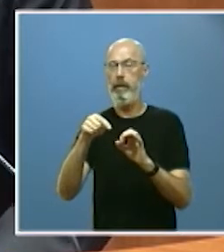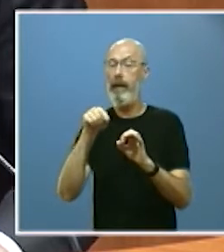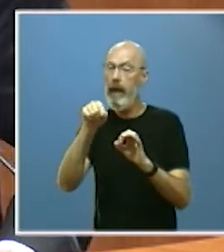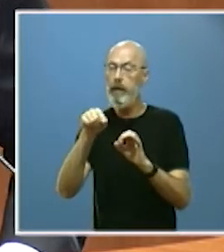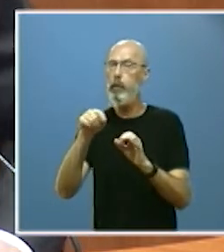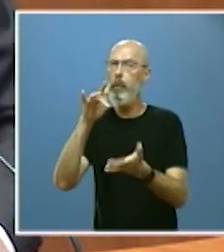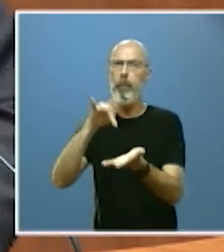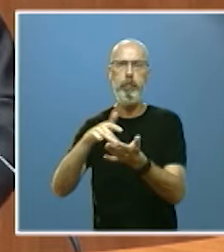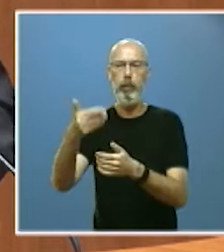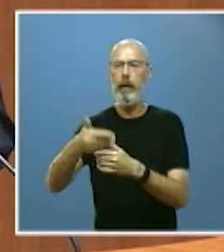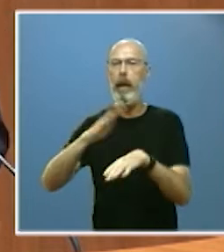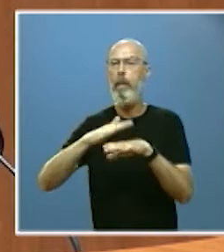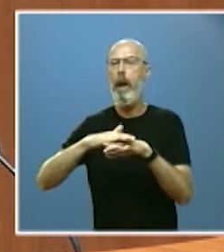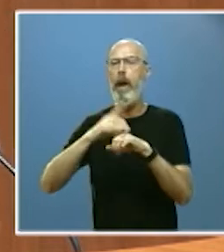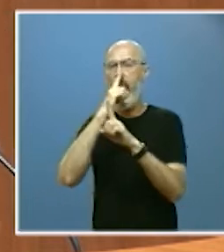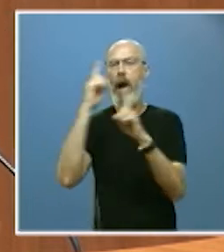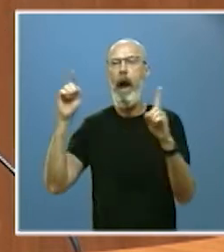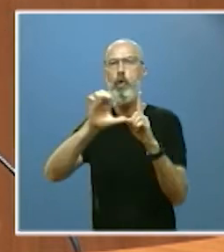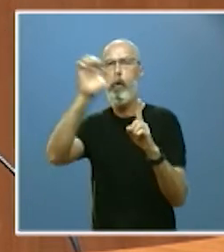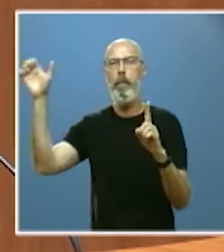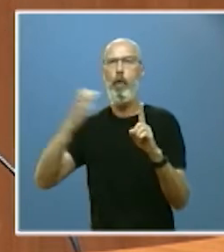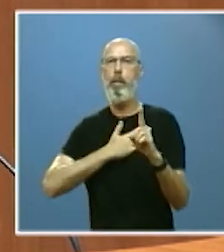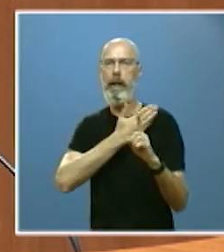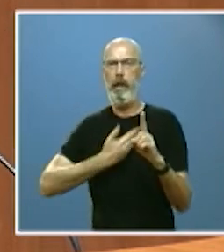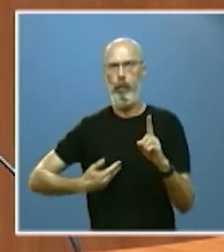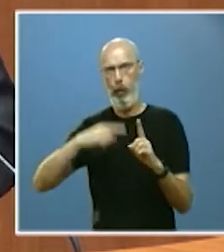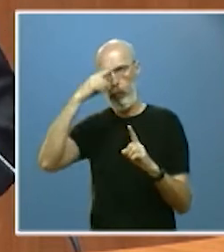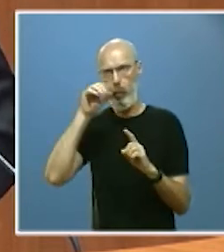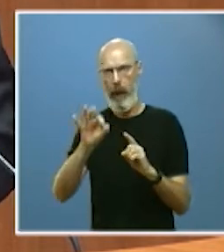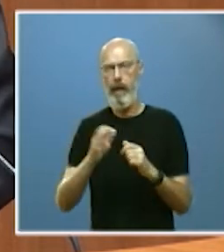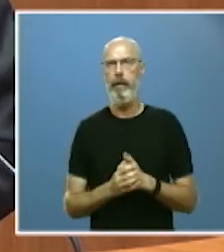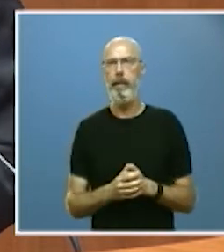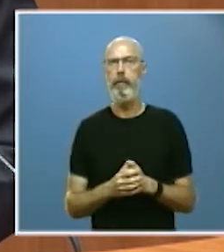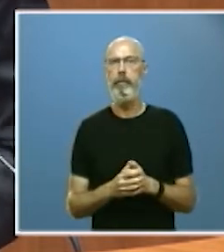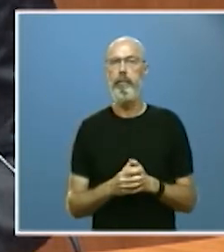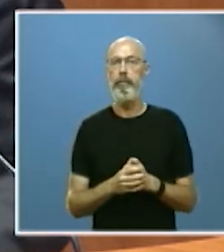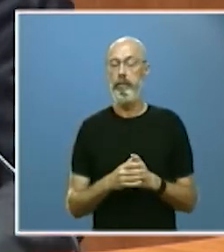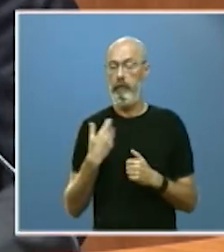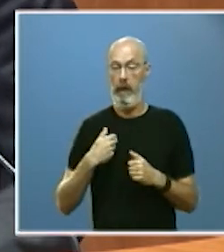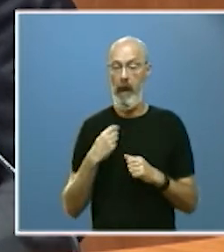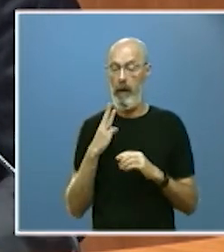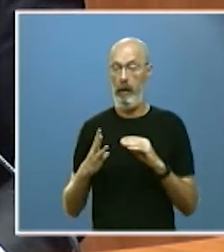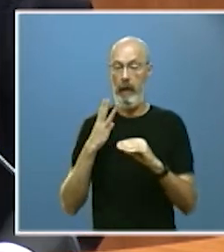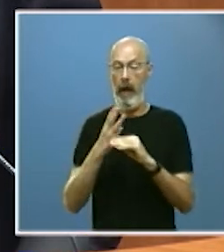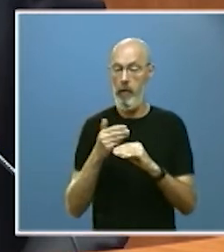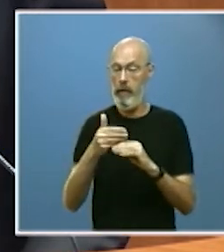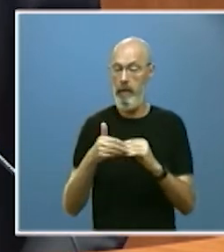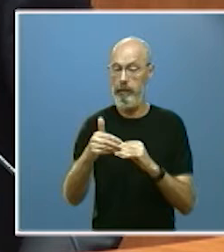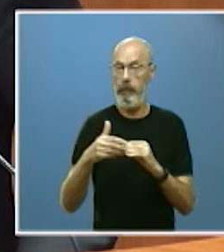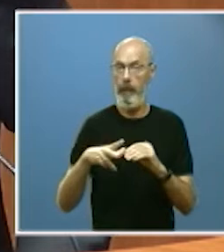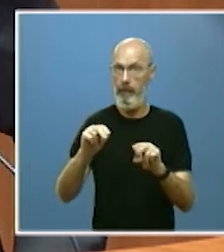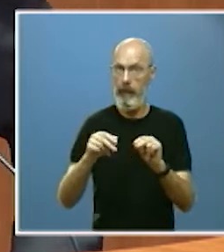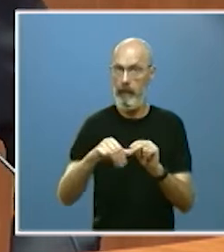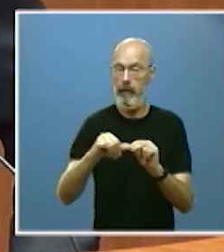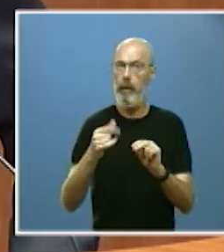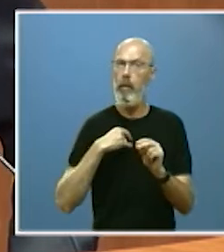para celebrar el año europeo del patrimonio cultural En el tramo final de la legislatura iniciaremos un programa integral de